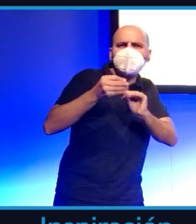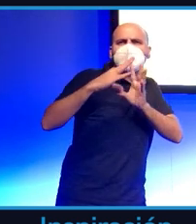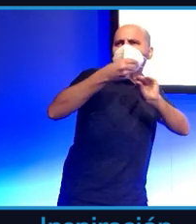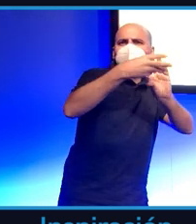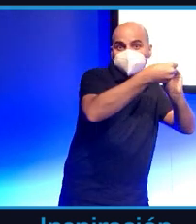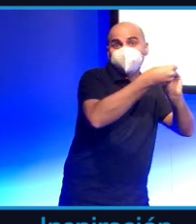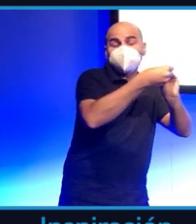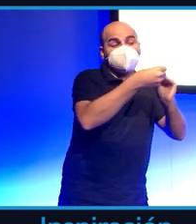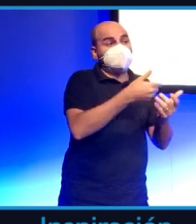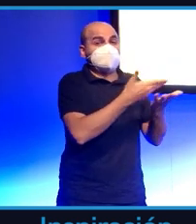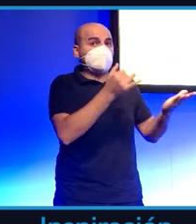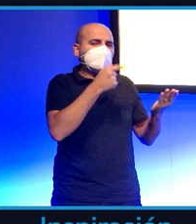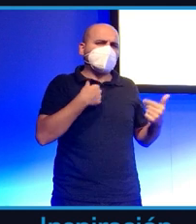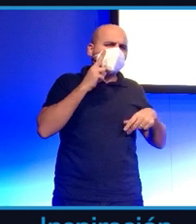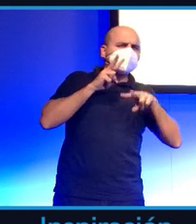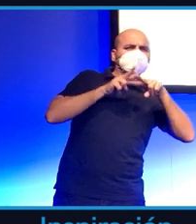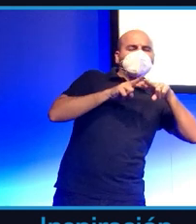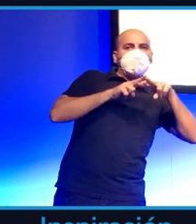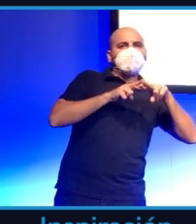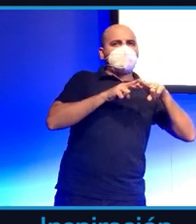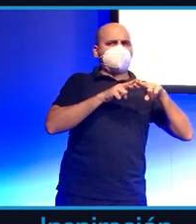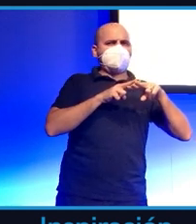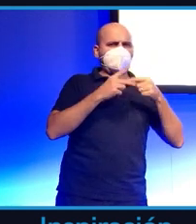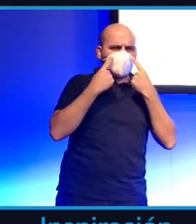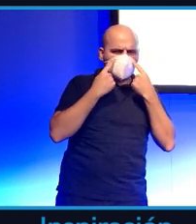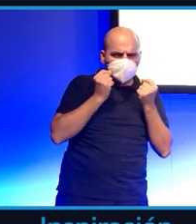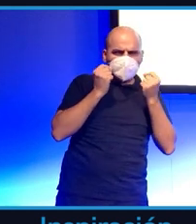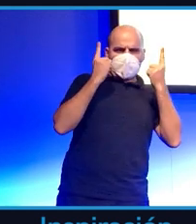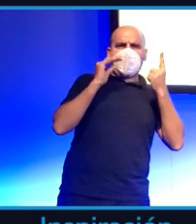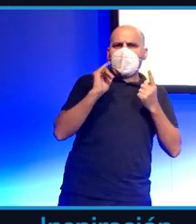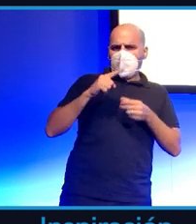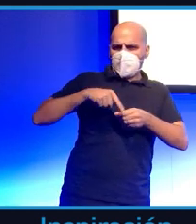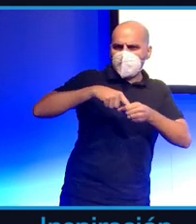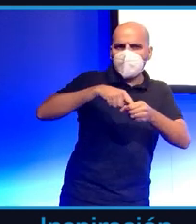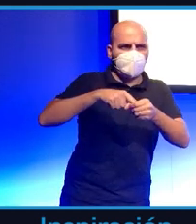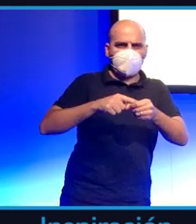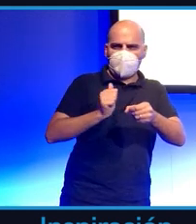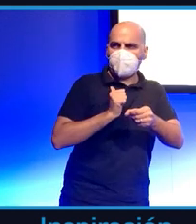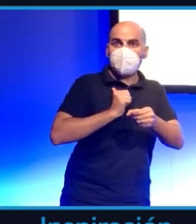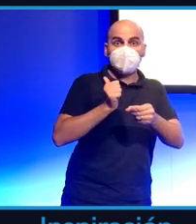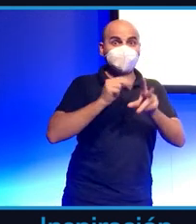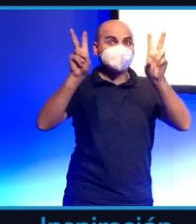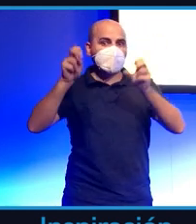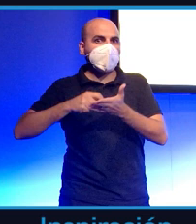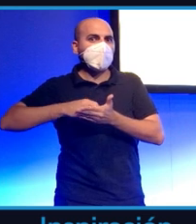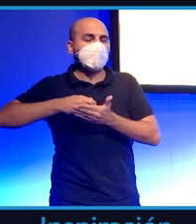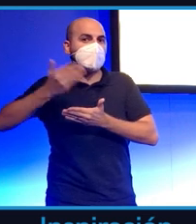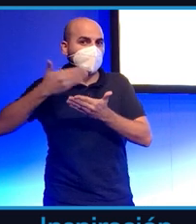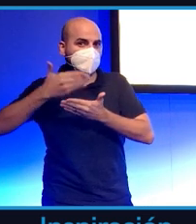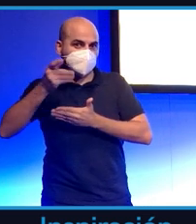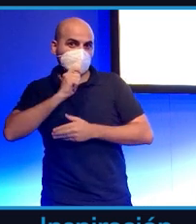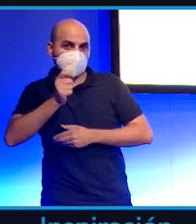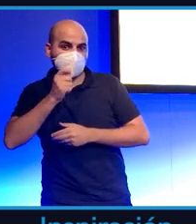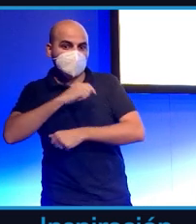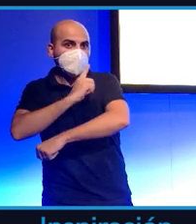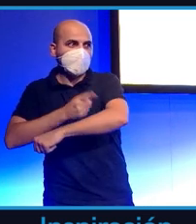juicio que nadie, vieron que había un nicho importante que aprovechar con el periodismo deportivo o simplemente con hablar